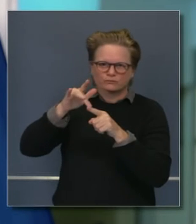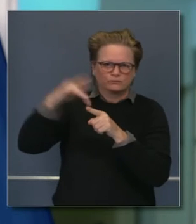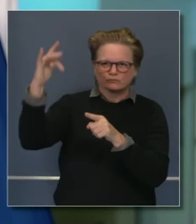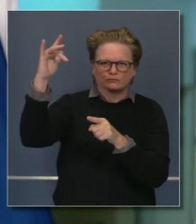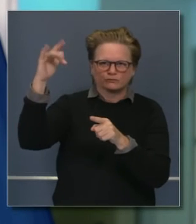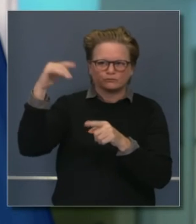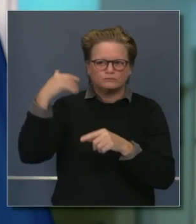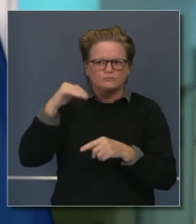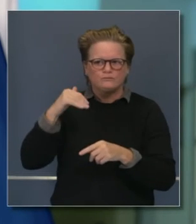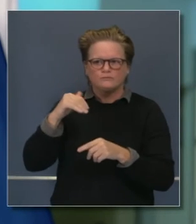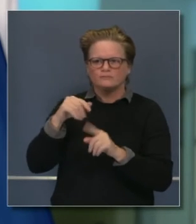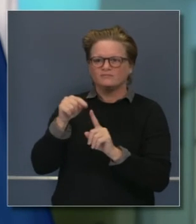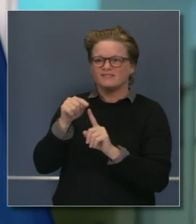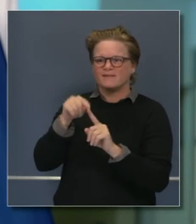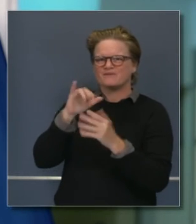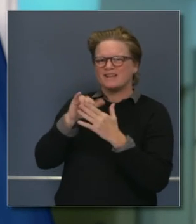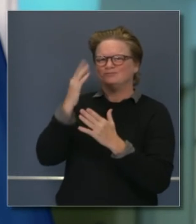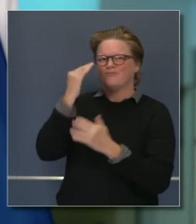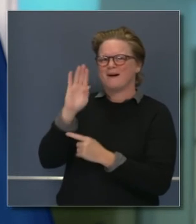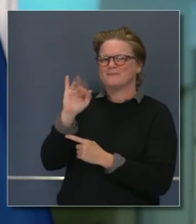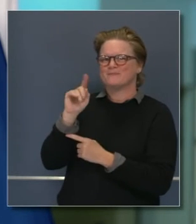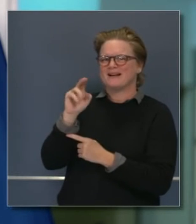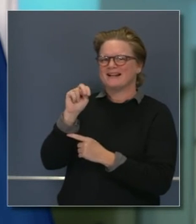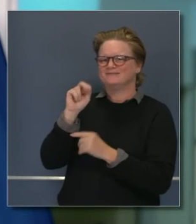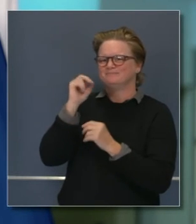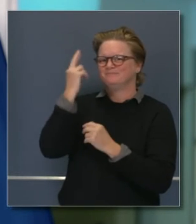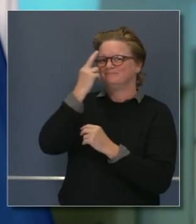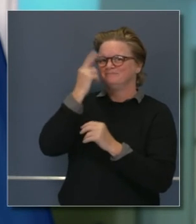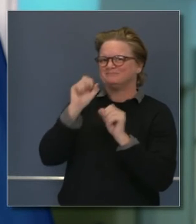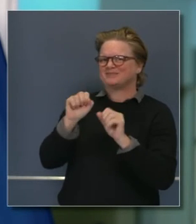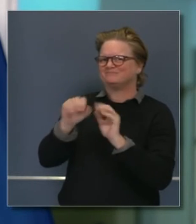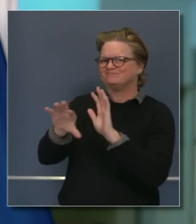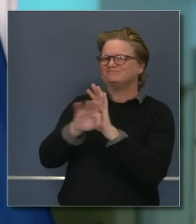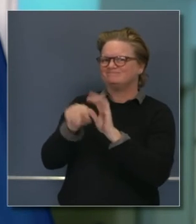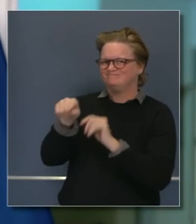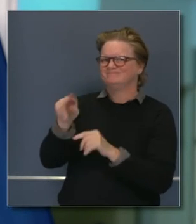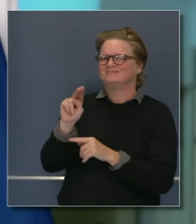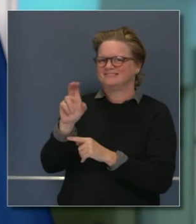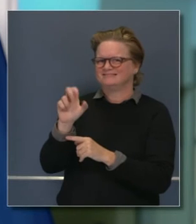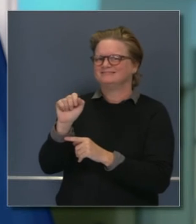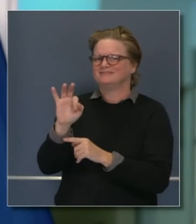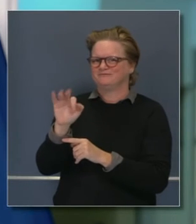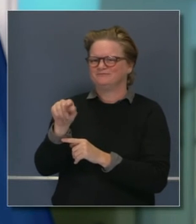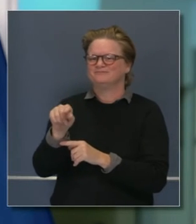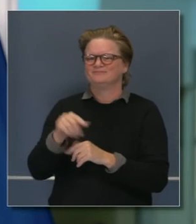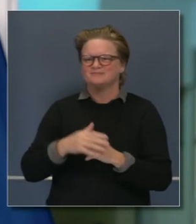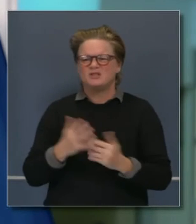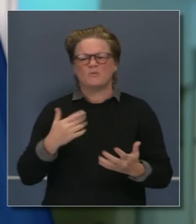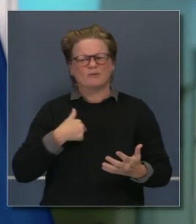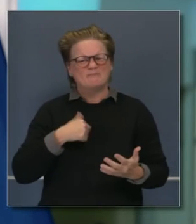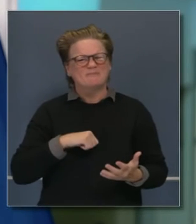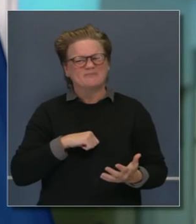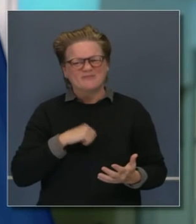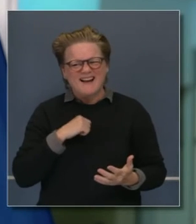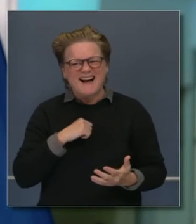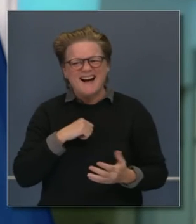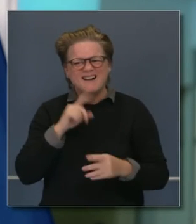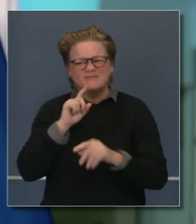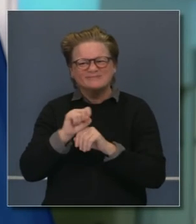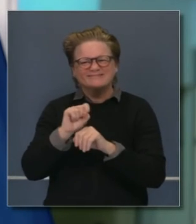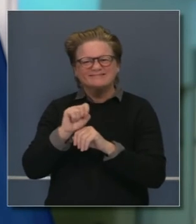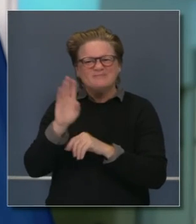está valiendo ahora el vicepresidente, ahora presidente electo Biden. Así que estamos muy orgullosos de esta